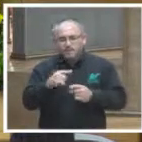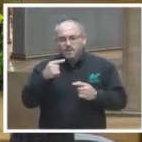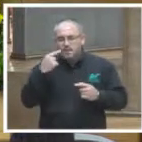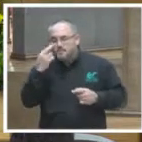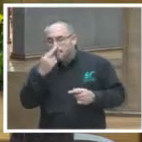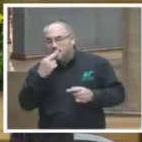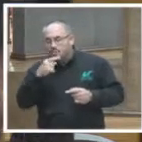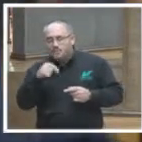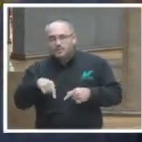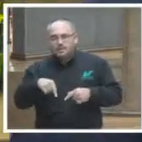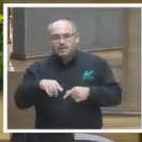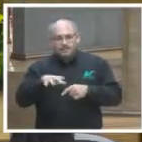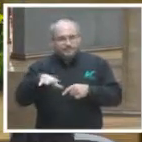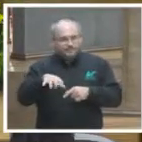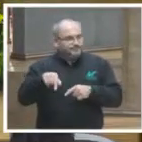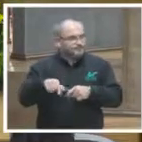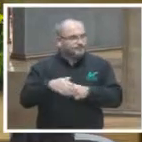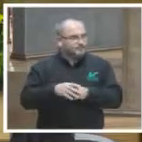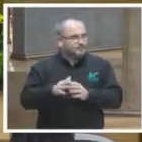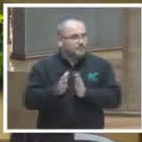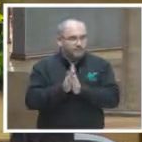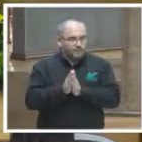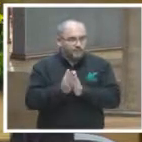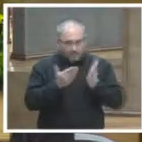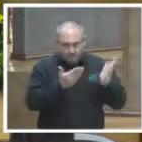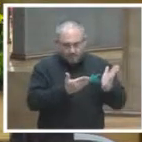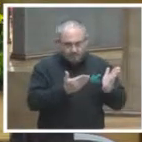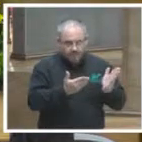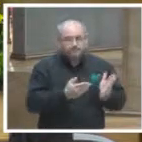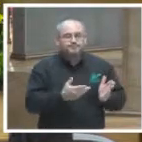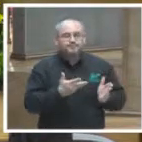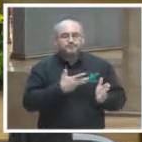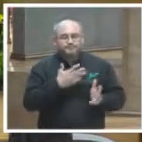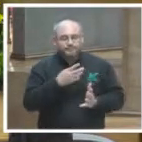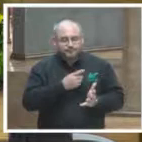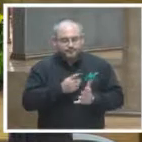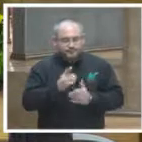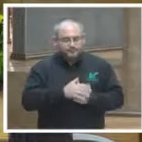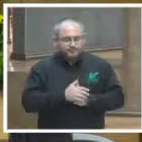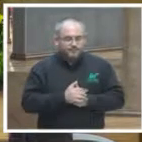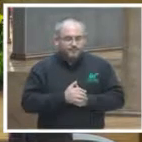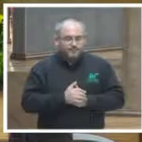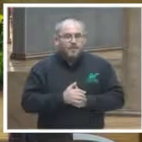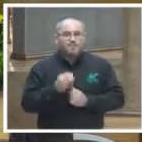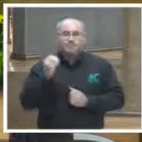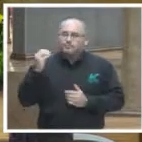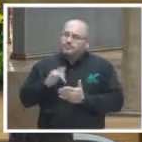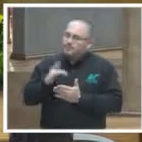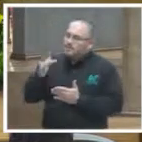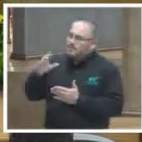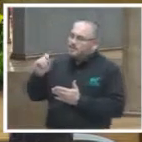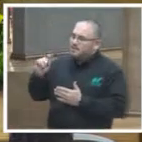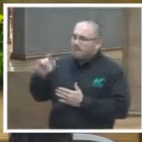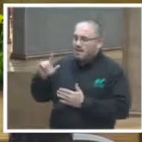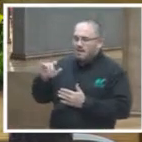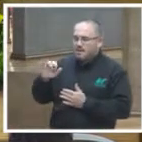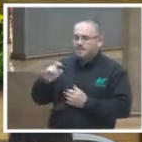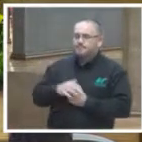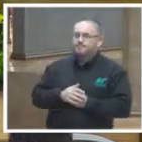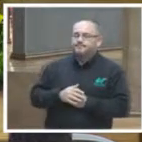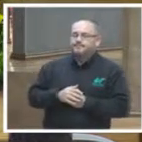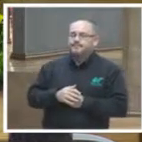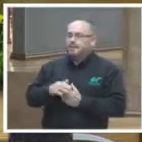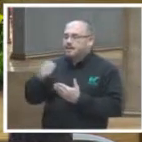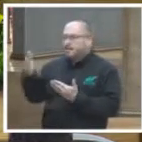consulta de este Tribunal Electoral. Por favor, maestro Santos, presidente de la Sala de Muchas gracias, Catalina, magistrado Reyes